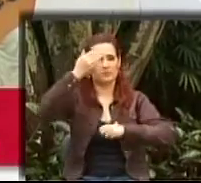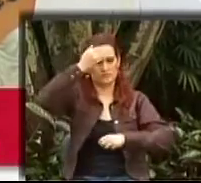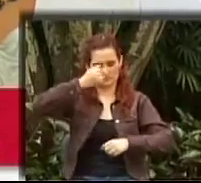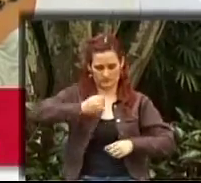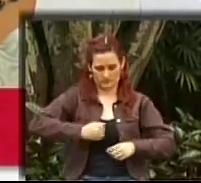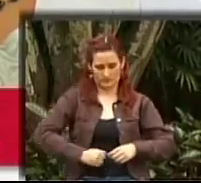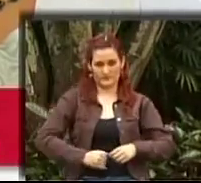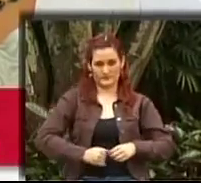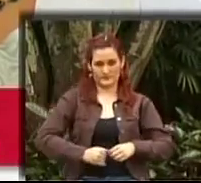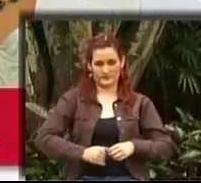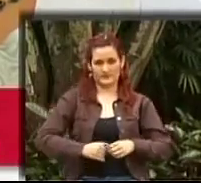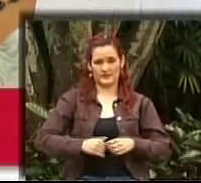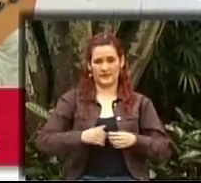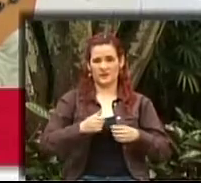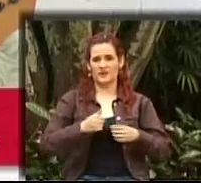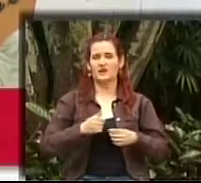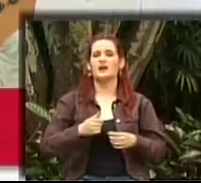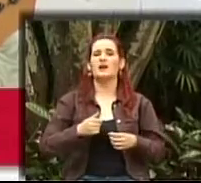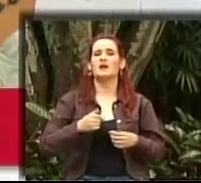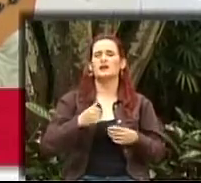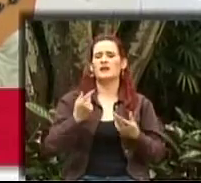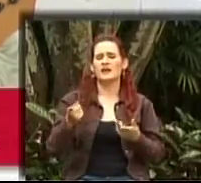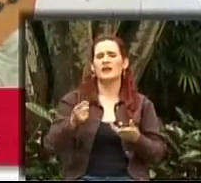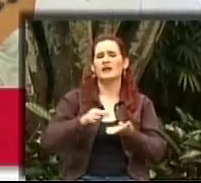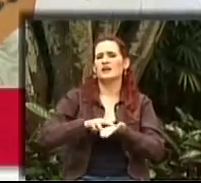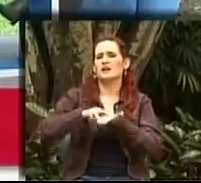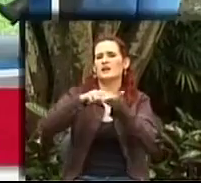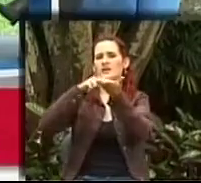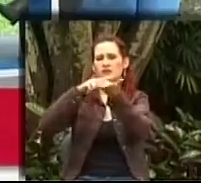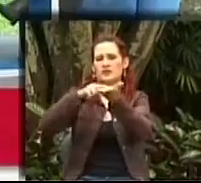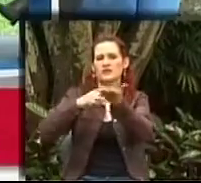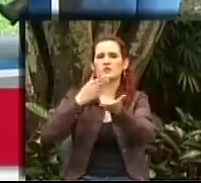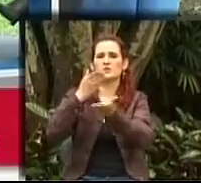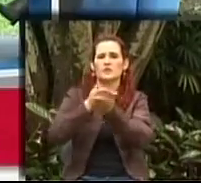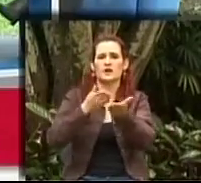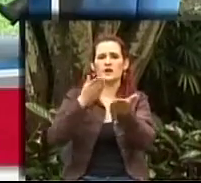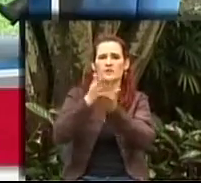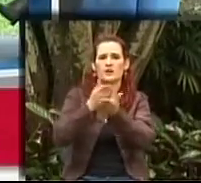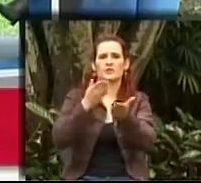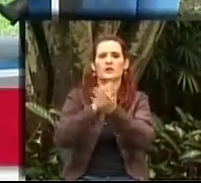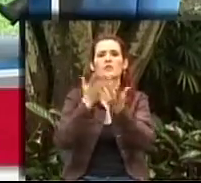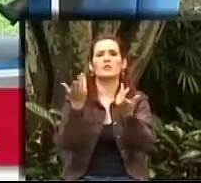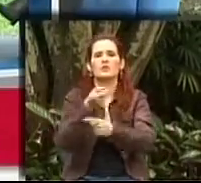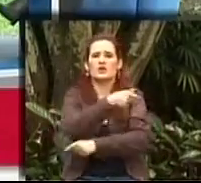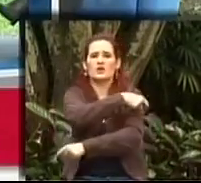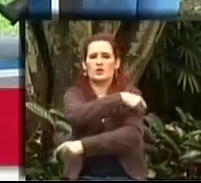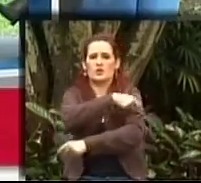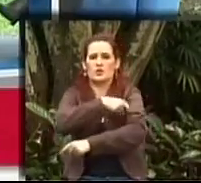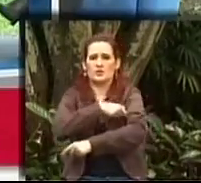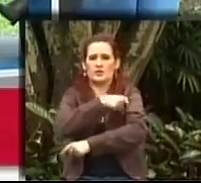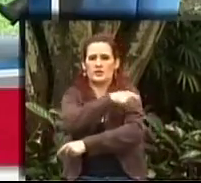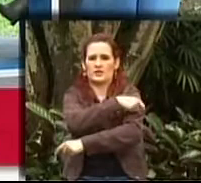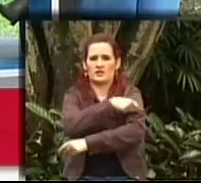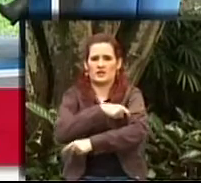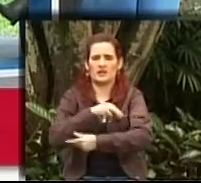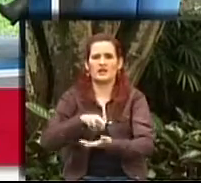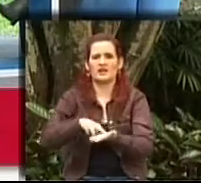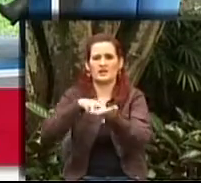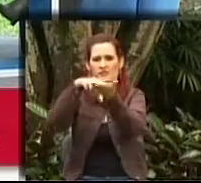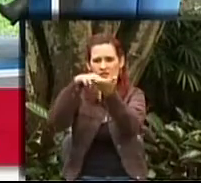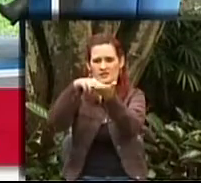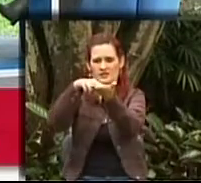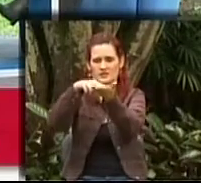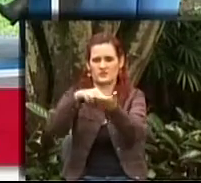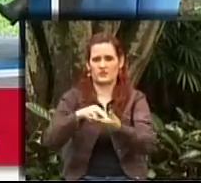Inicialmente nosotros para la rehabilitación de él comenzamos a llevarlo al Comité Regional de Rehabilitación.